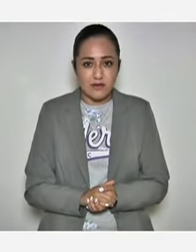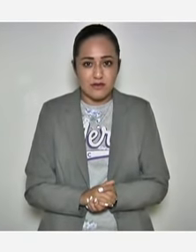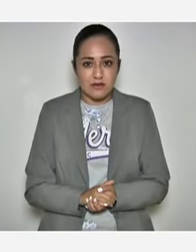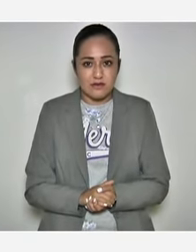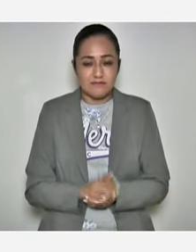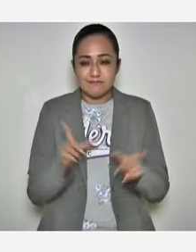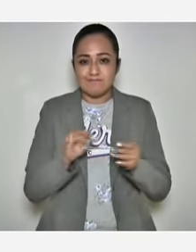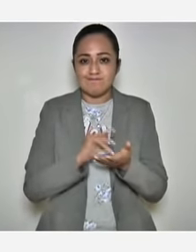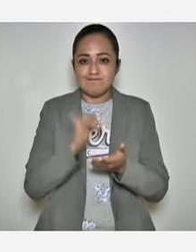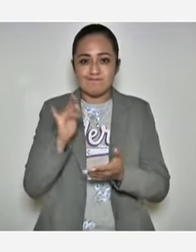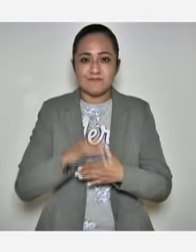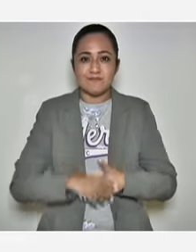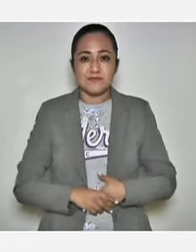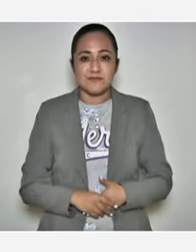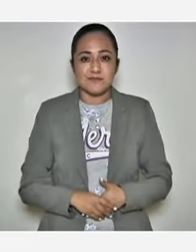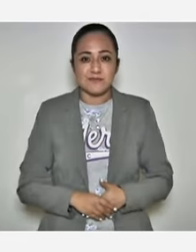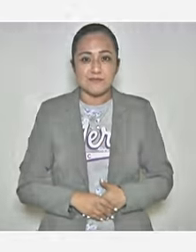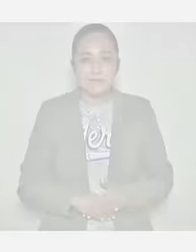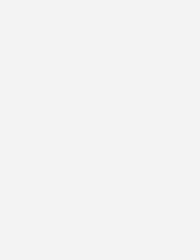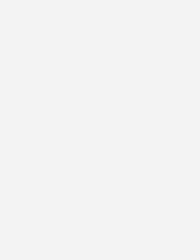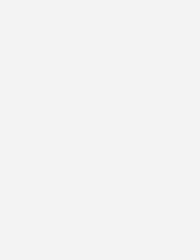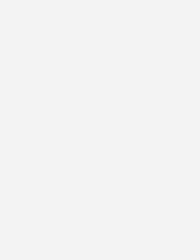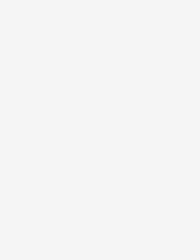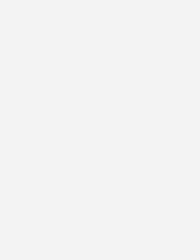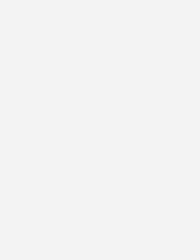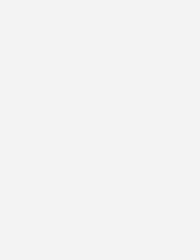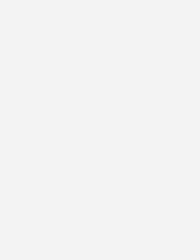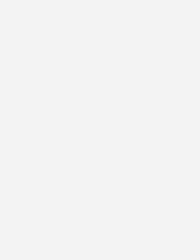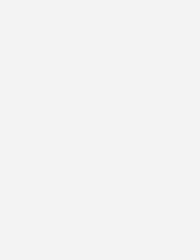Estado, muchas gracias. Gracias. Gracias. Gracias. Gracias. Gracias.